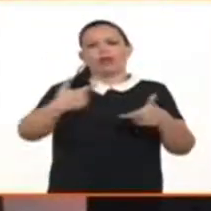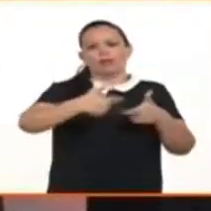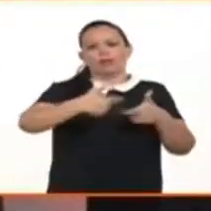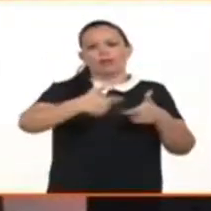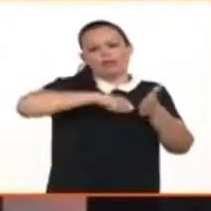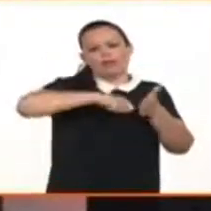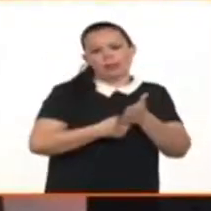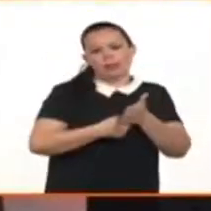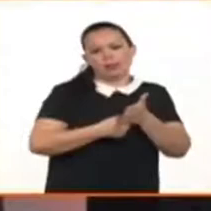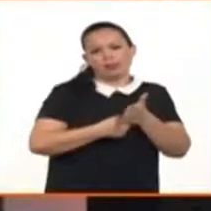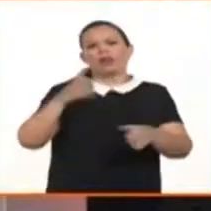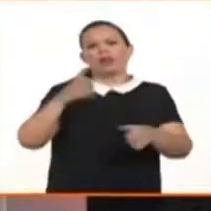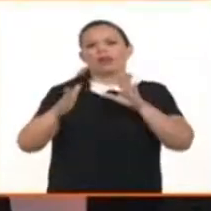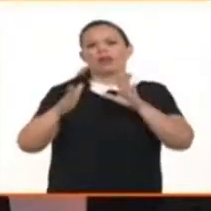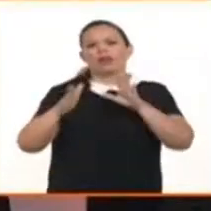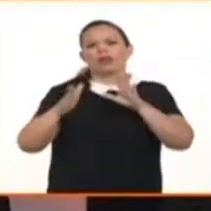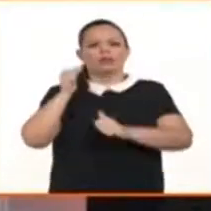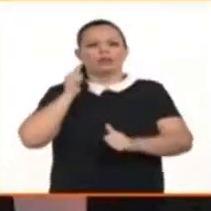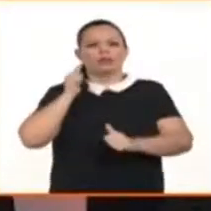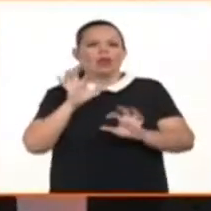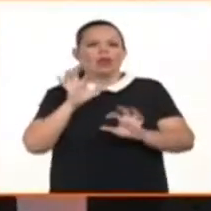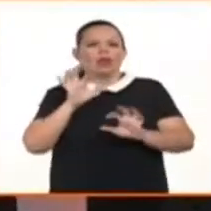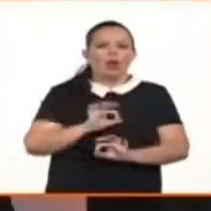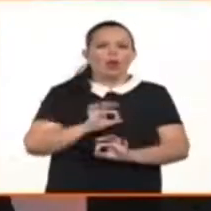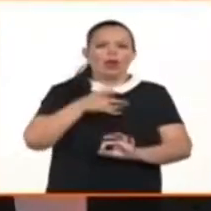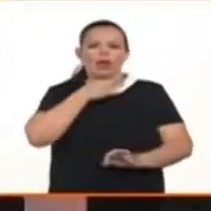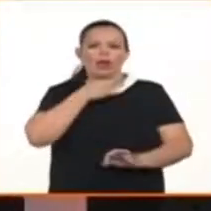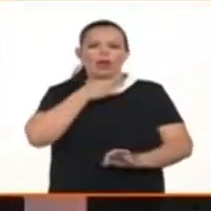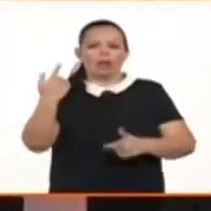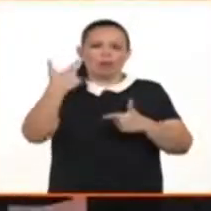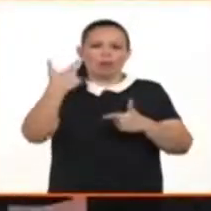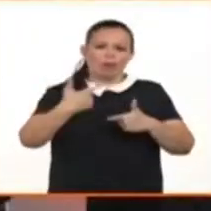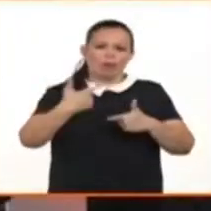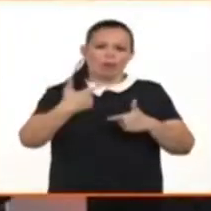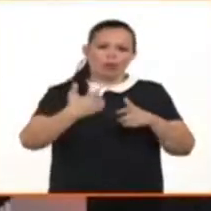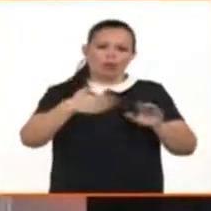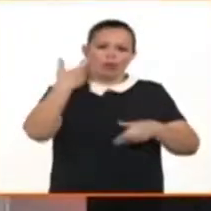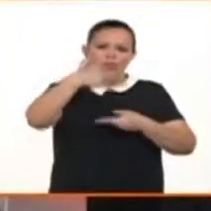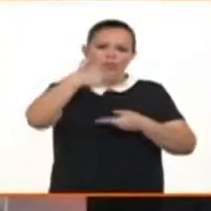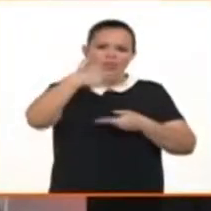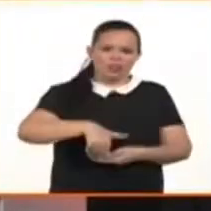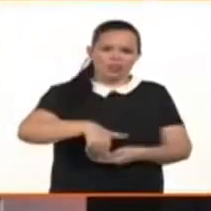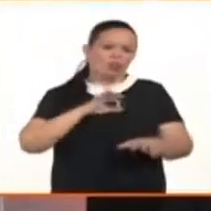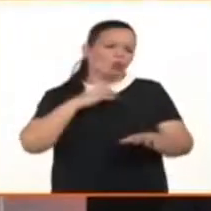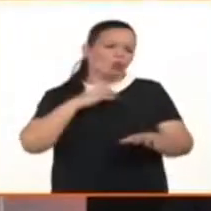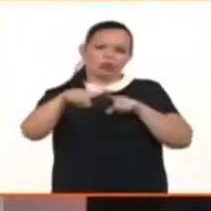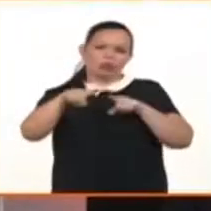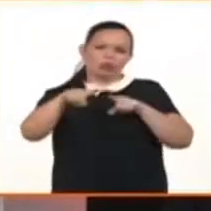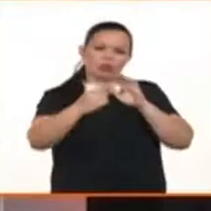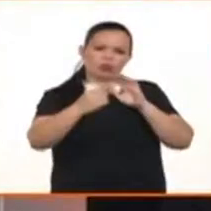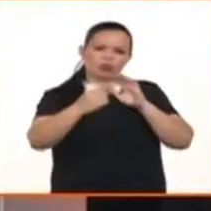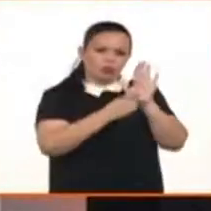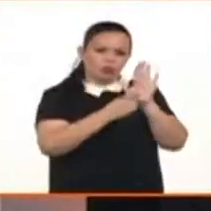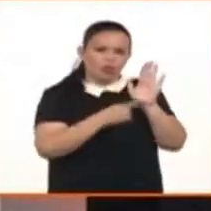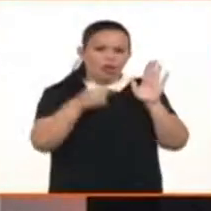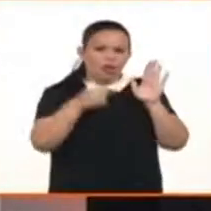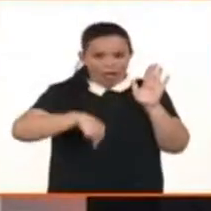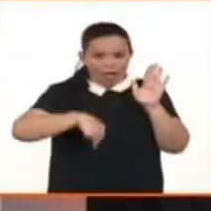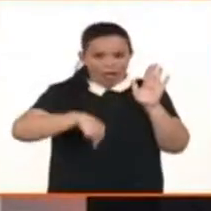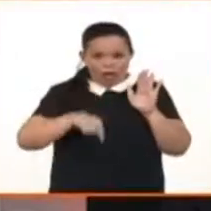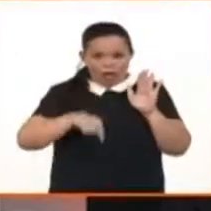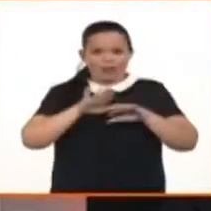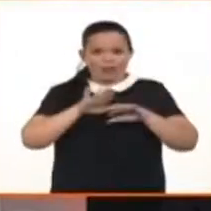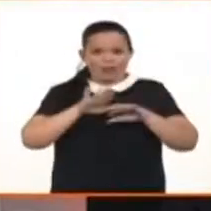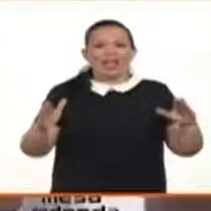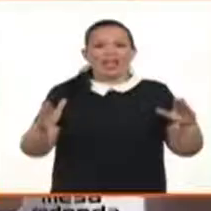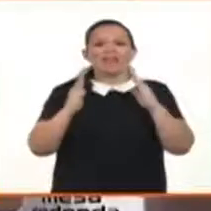separaciones o muerte la reconocía judicialmente pero la convertía en matrimonio. Ahora no. Ahora la unión de hecho afectiva es reconocida como